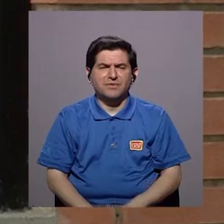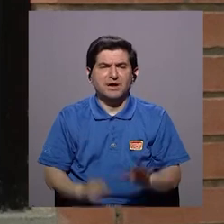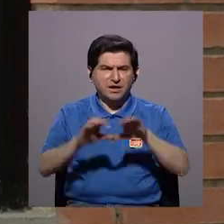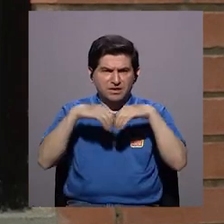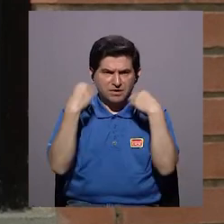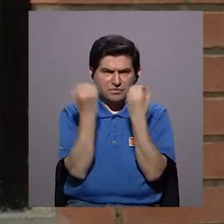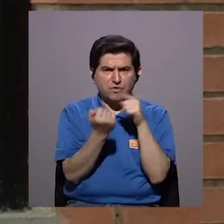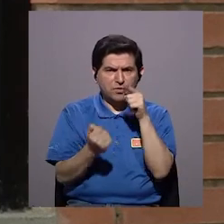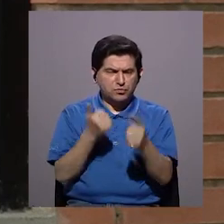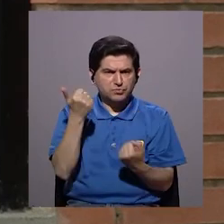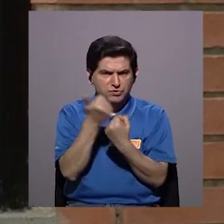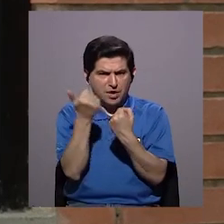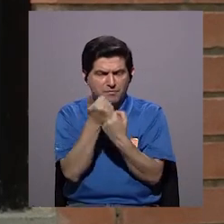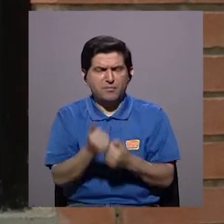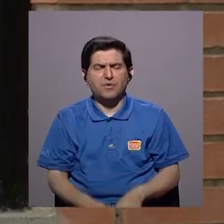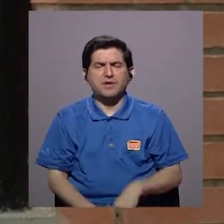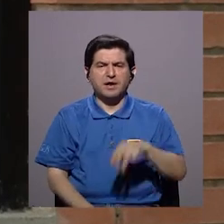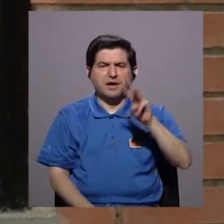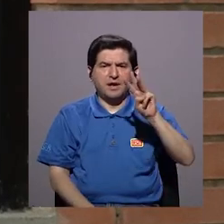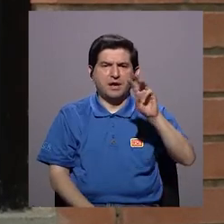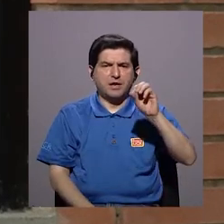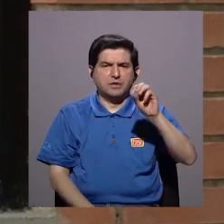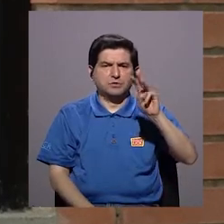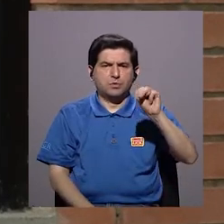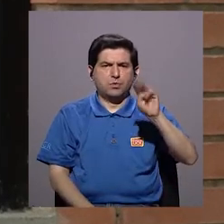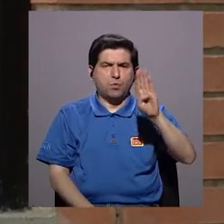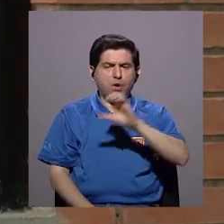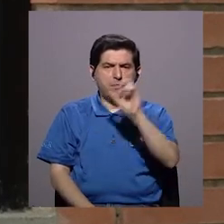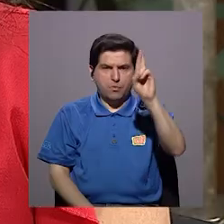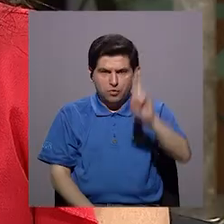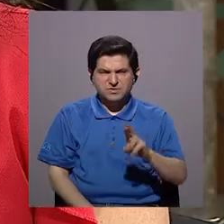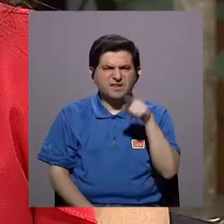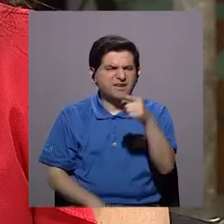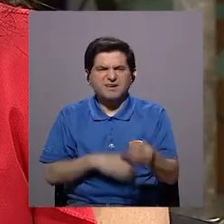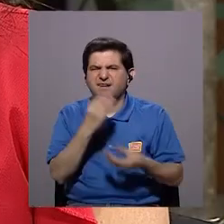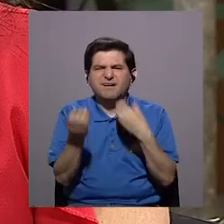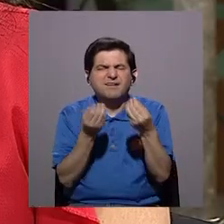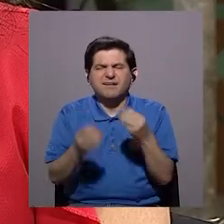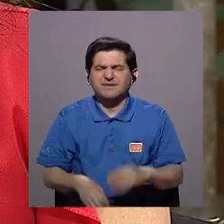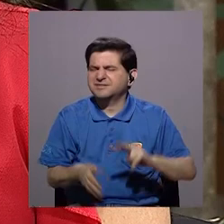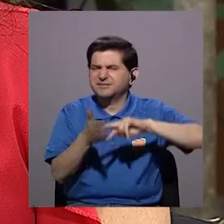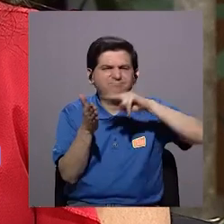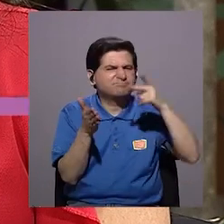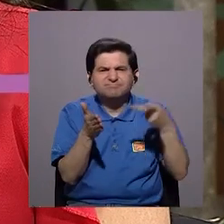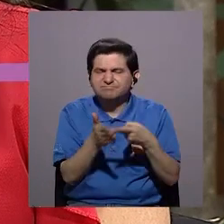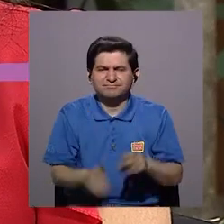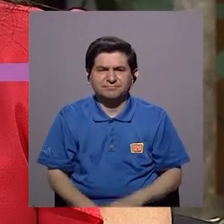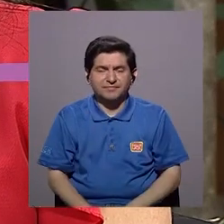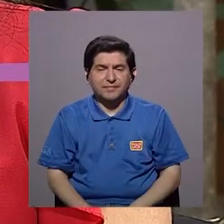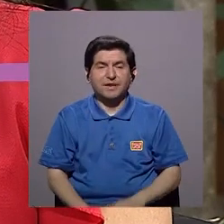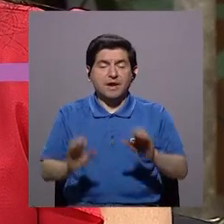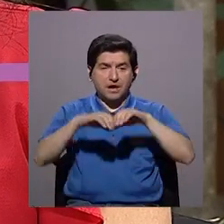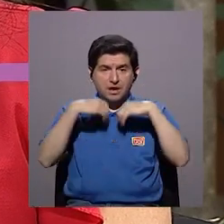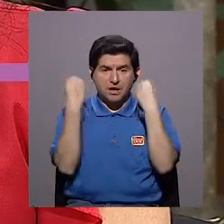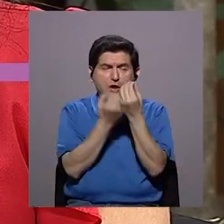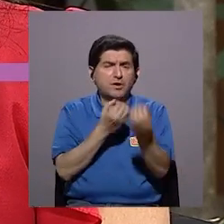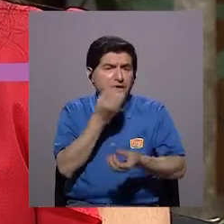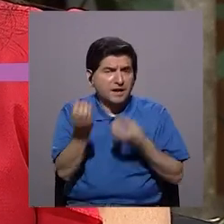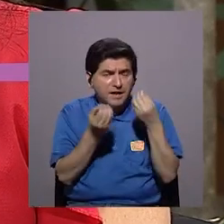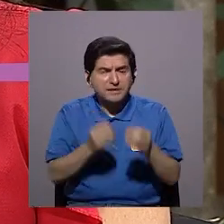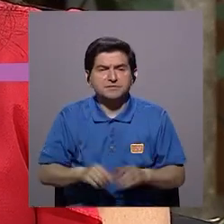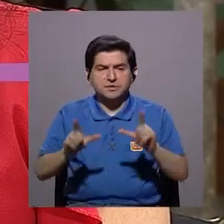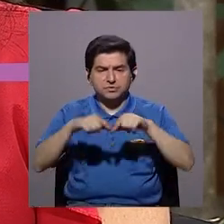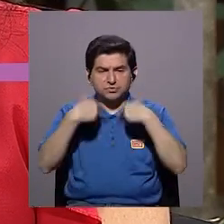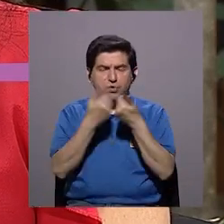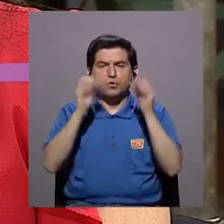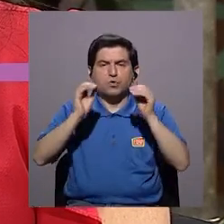acerca de la organización que usted apoya, la organización WOM Costa Rica. ¿Qué hace? ¿En qué consiste? ¿Cuál es su WOM? La organización lo